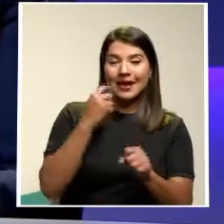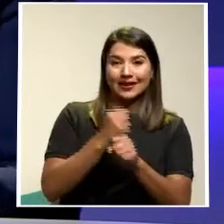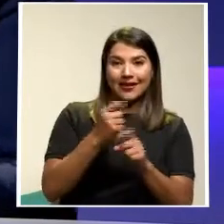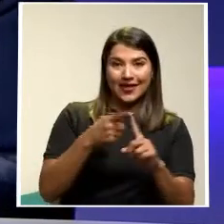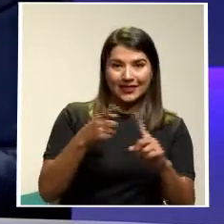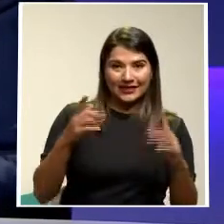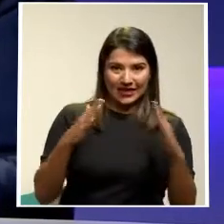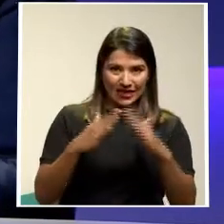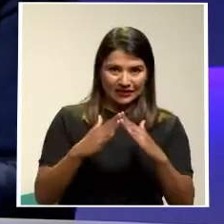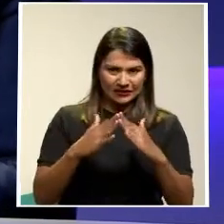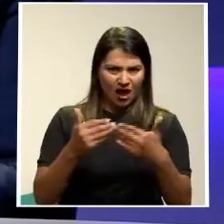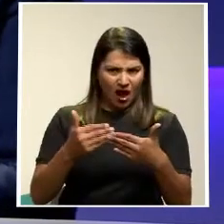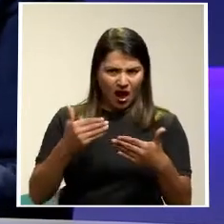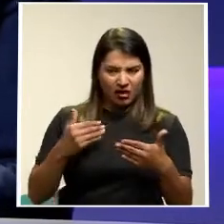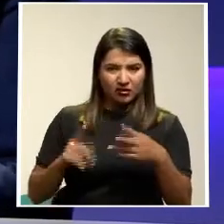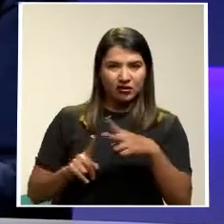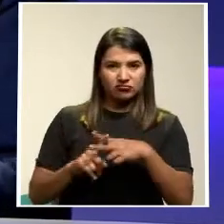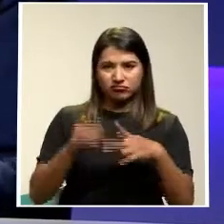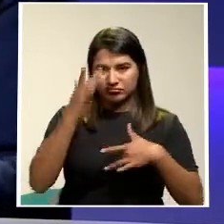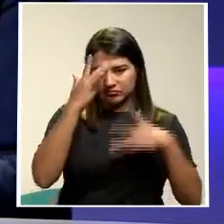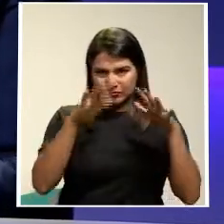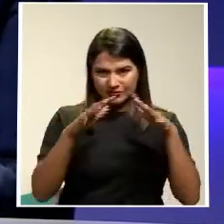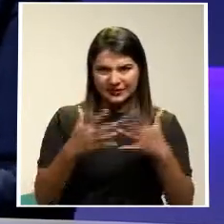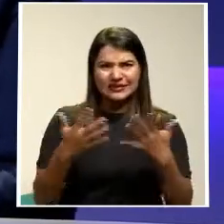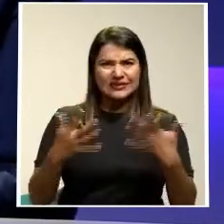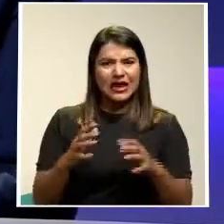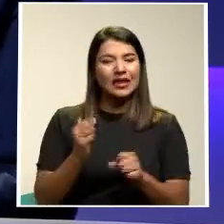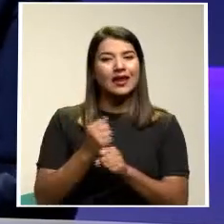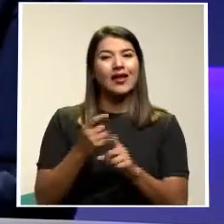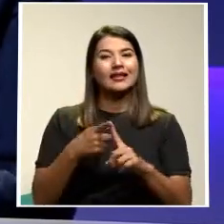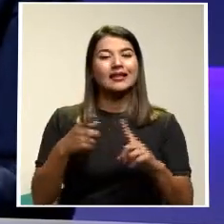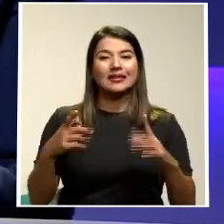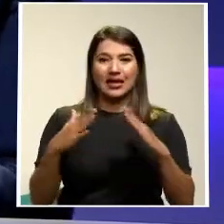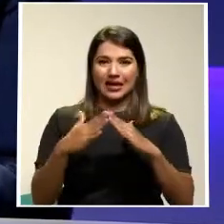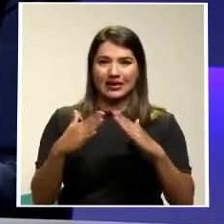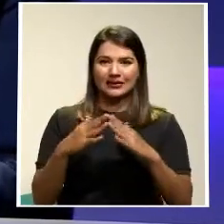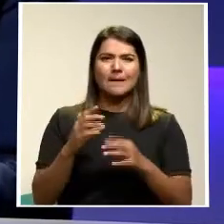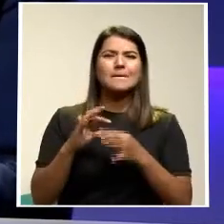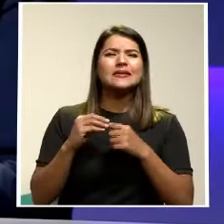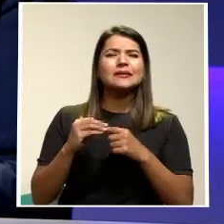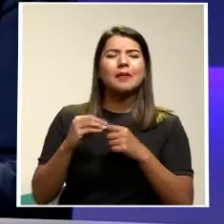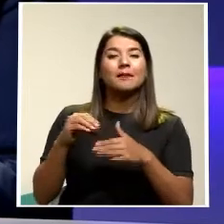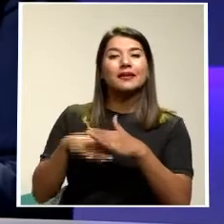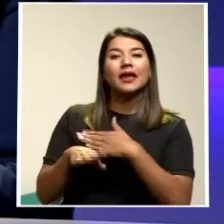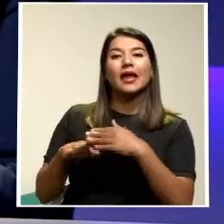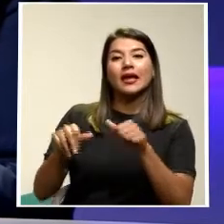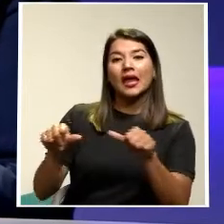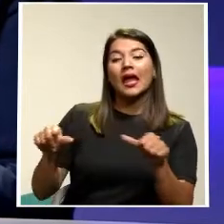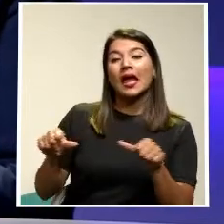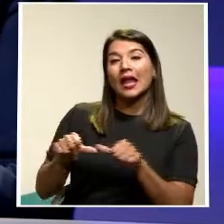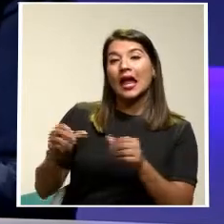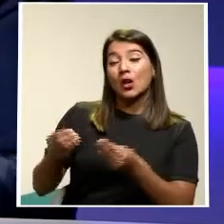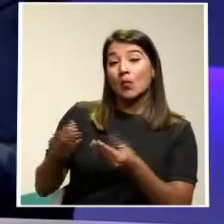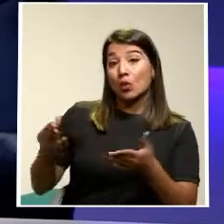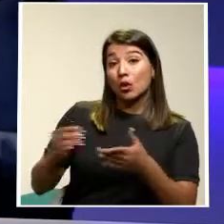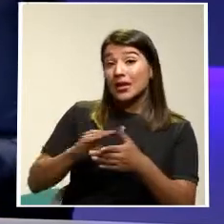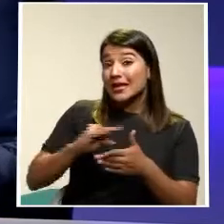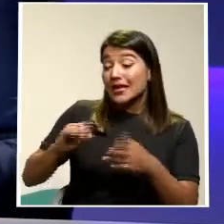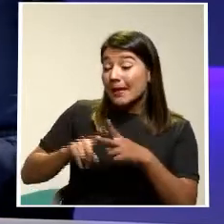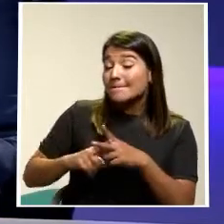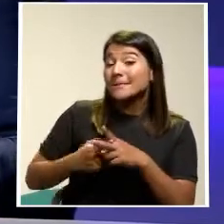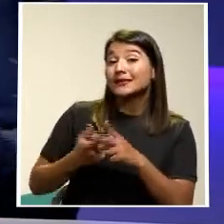Inclusive Ya se estaba realizando Un poco de teletrabajo En el sector público Más que todo Y se empezaron A construir guías Para